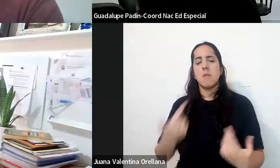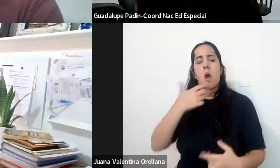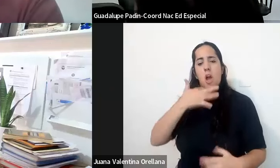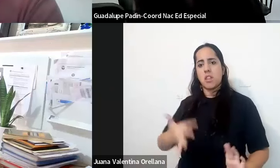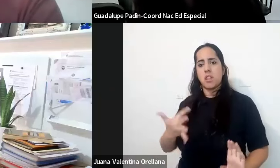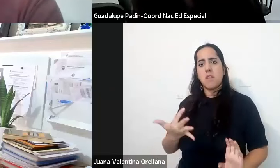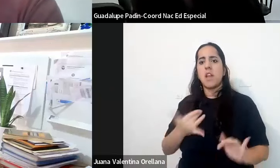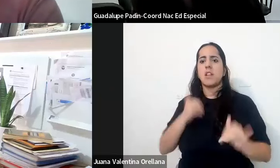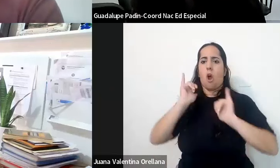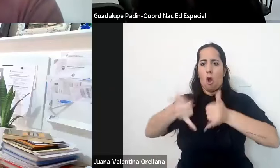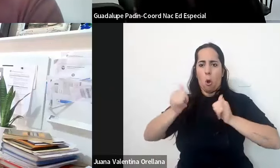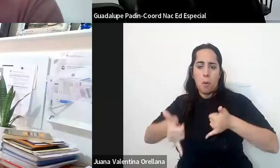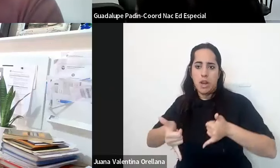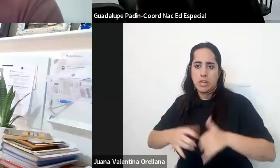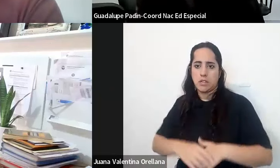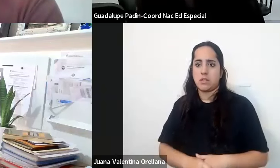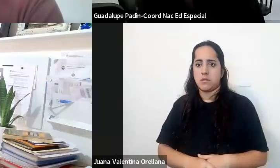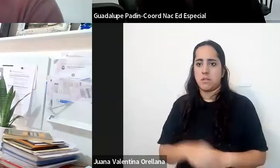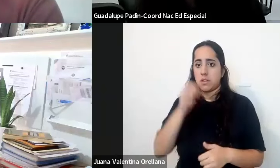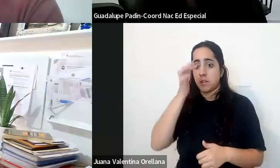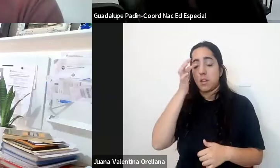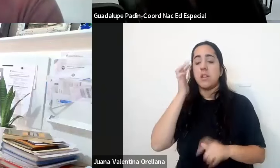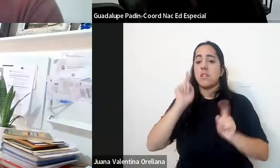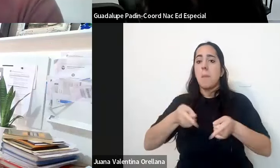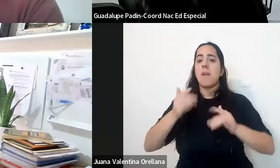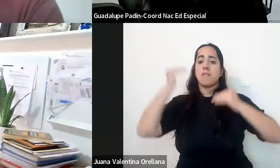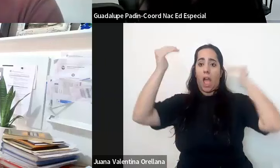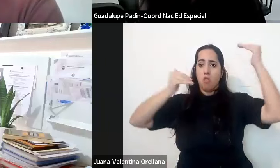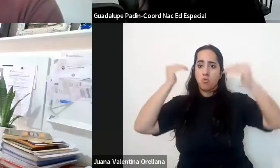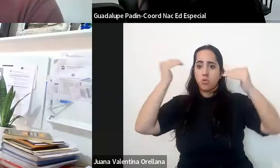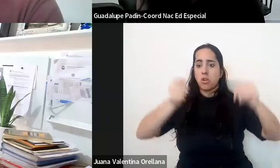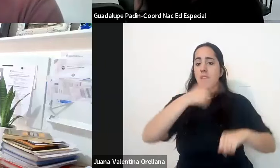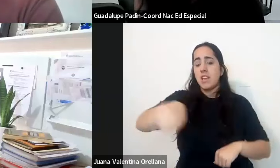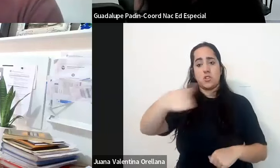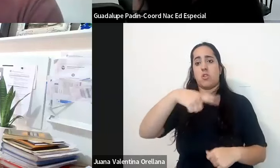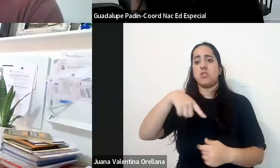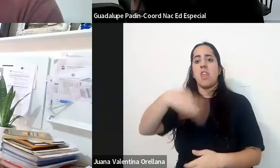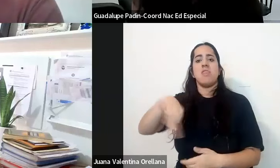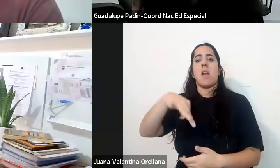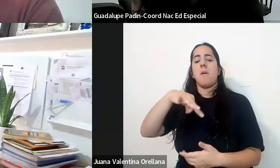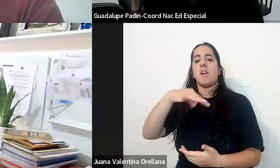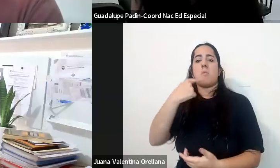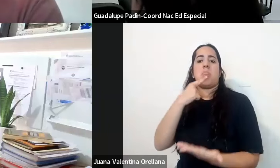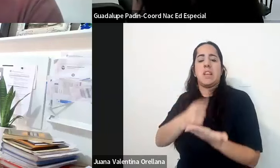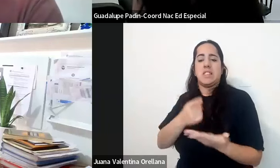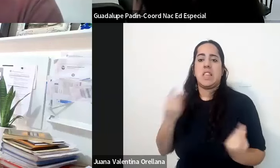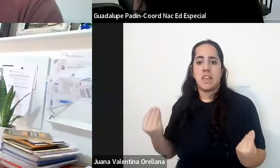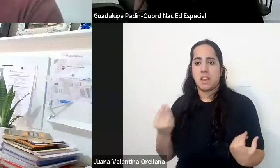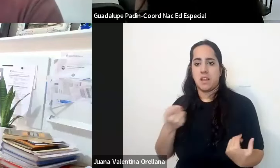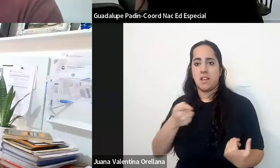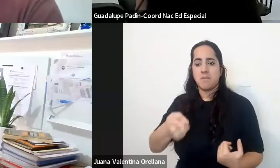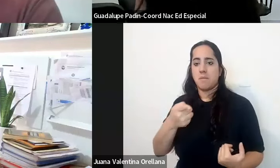de jóvenes y por supuesto de adultos son ellos los que tienen que poder definir esas trayectorias poner palabra